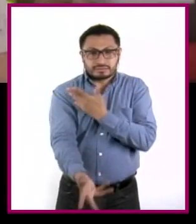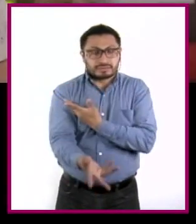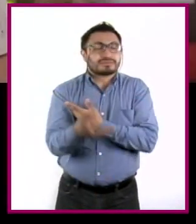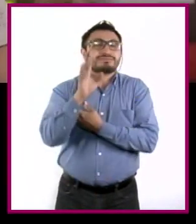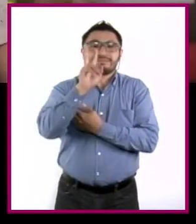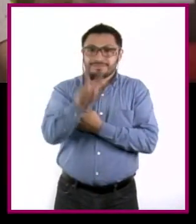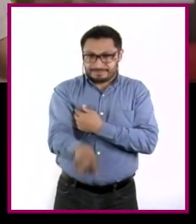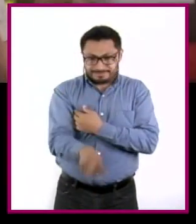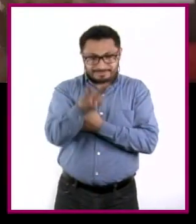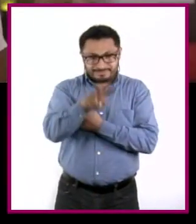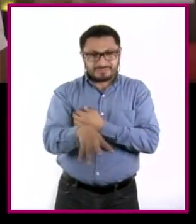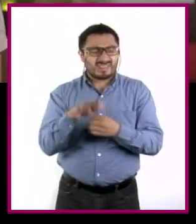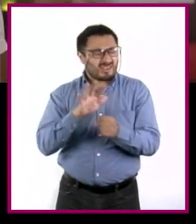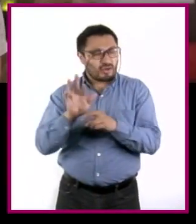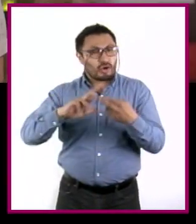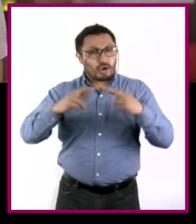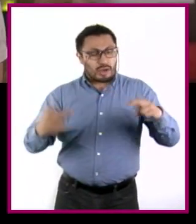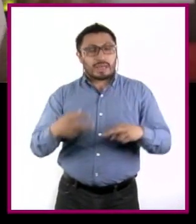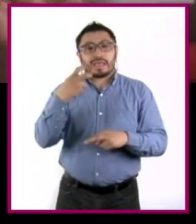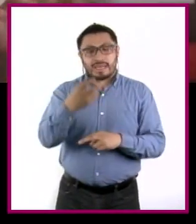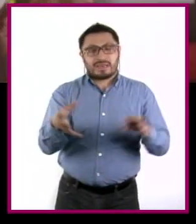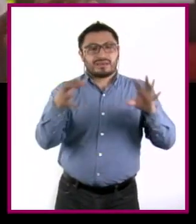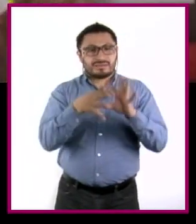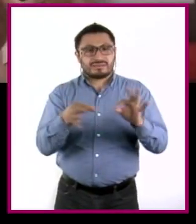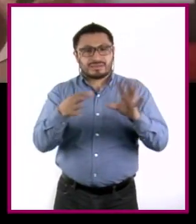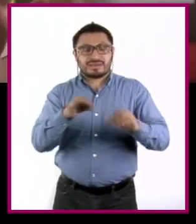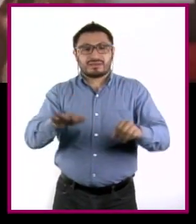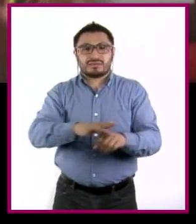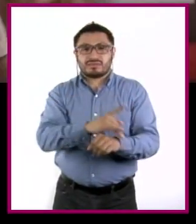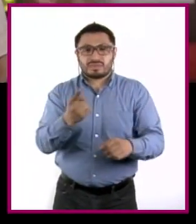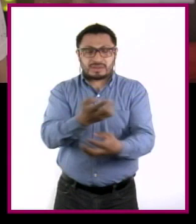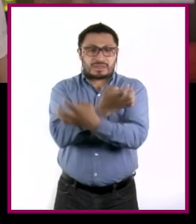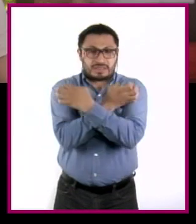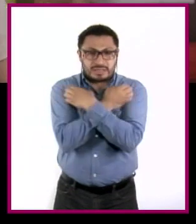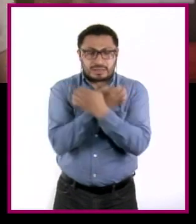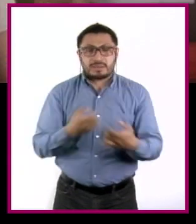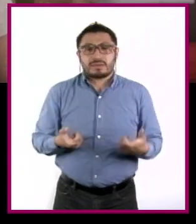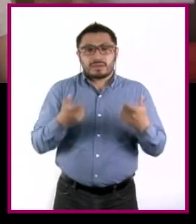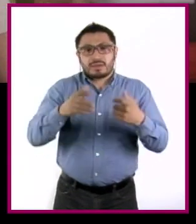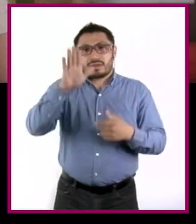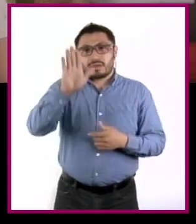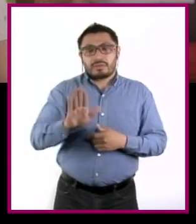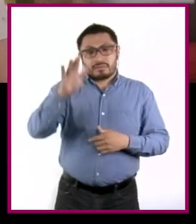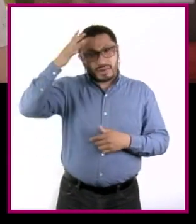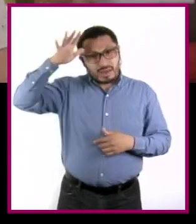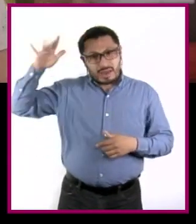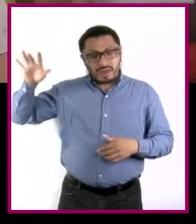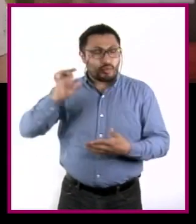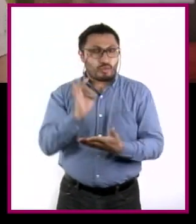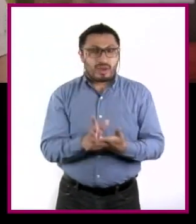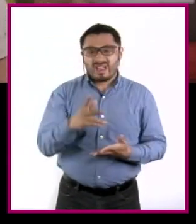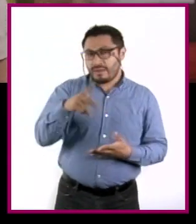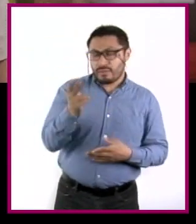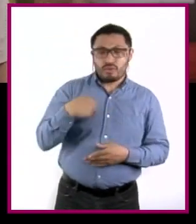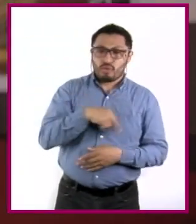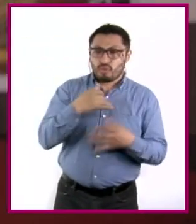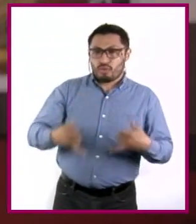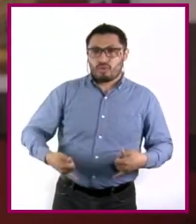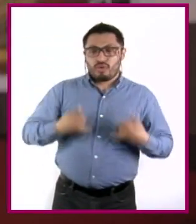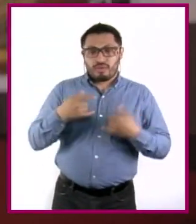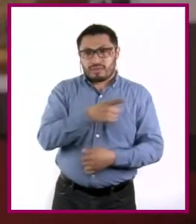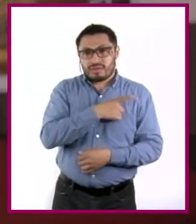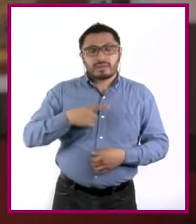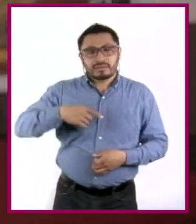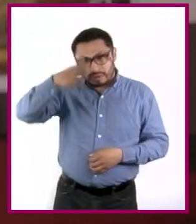Correcto, porque aunque esto de la educación financiera suena algo de adultos, lo cierto es que desde jóvenes debemos aprender